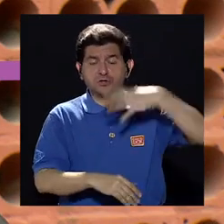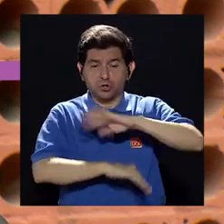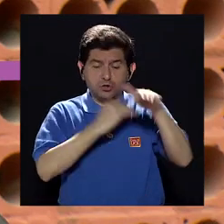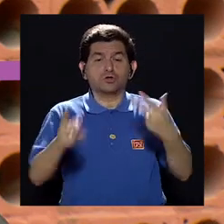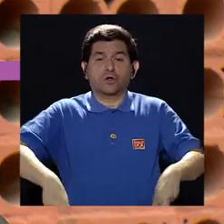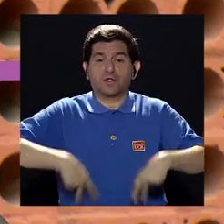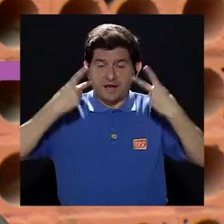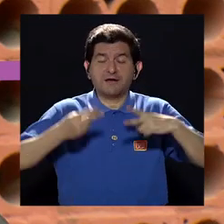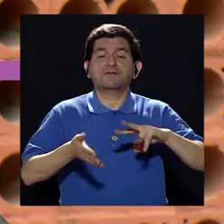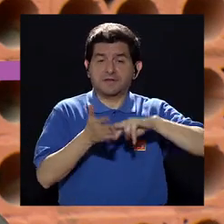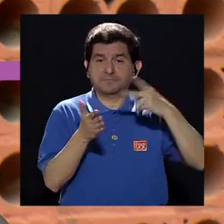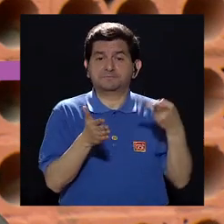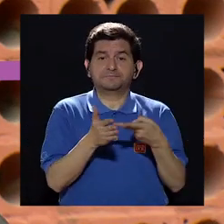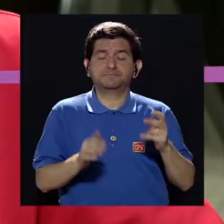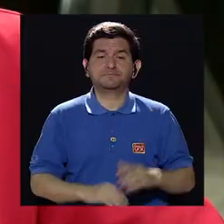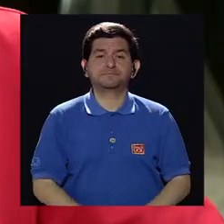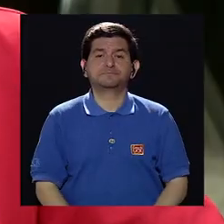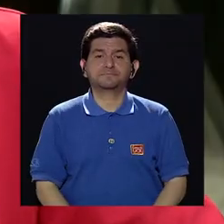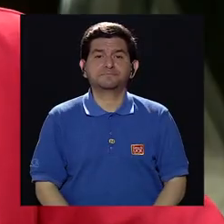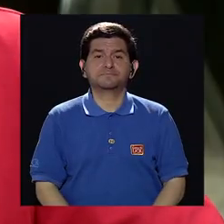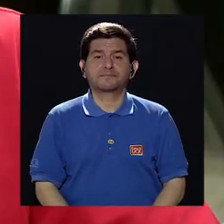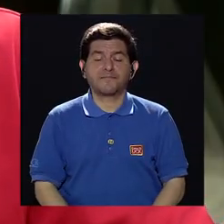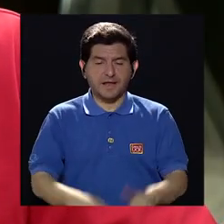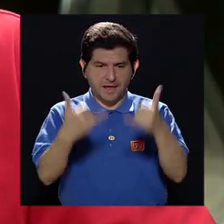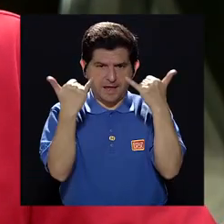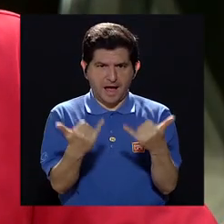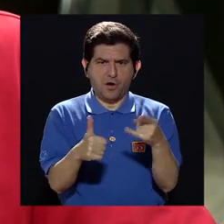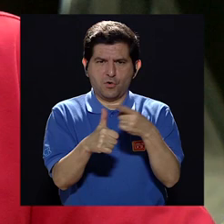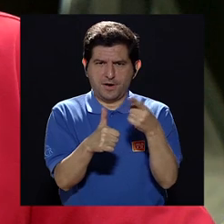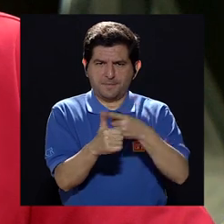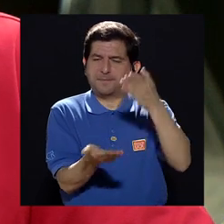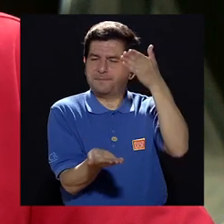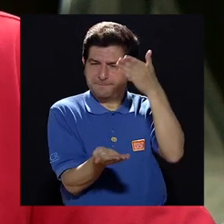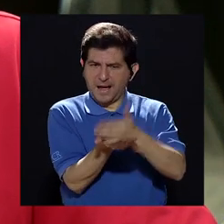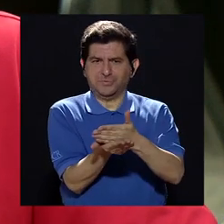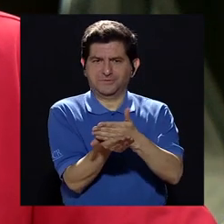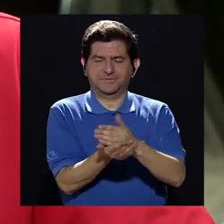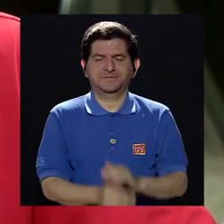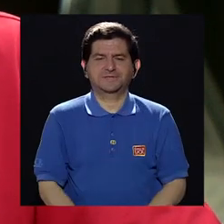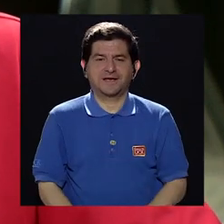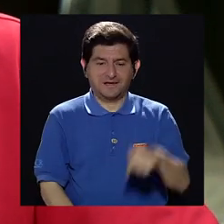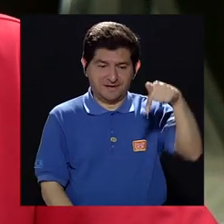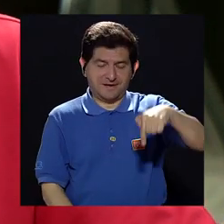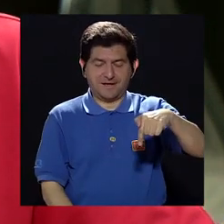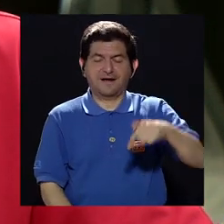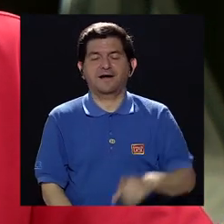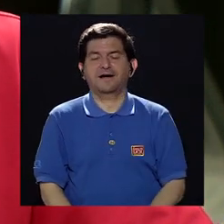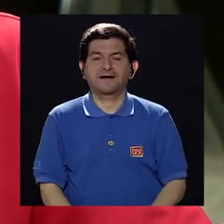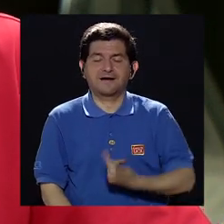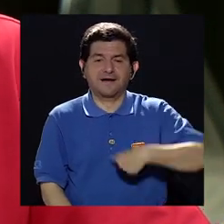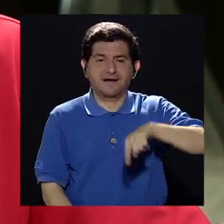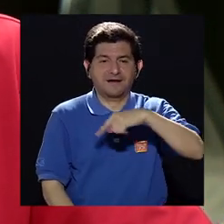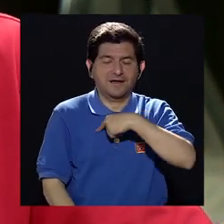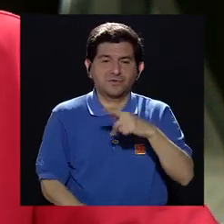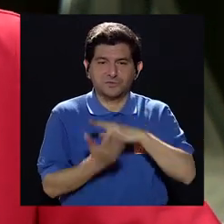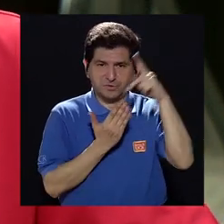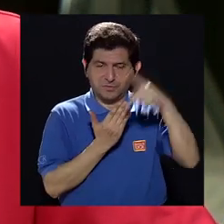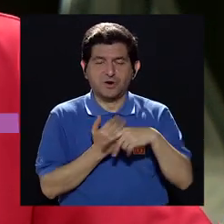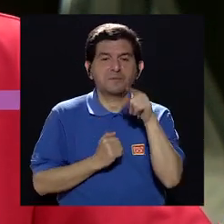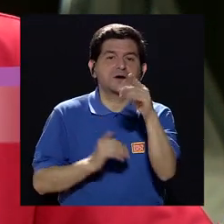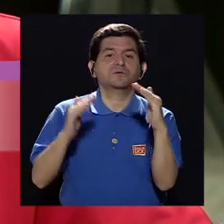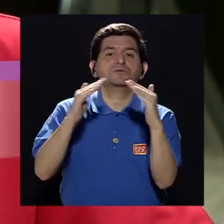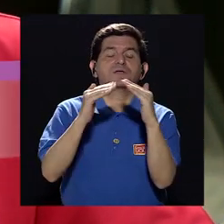aguanta toda la vida. Bueno, a hacer en este momento una primera pausa de nuestro bloque.